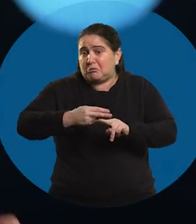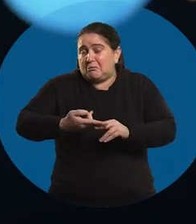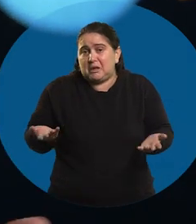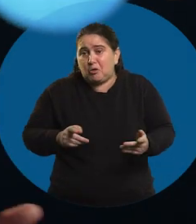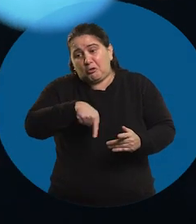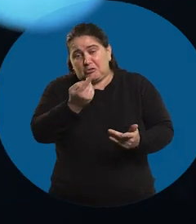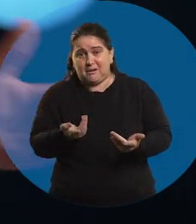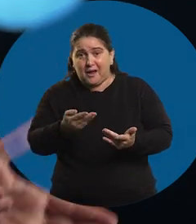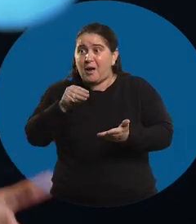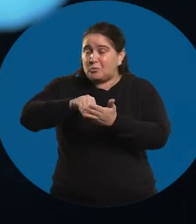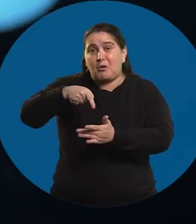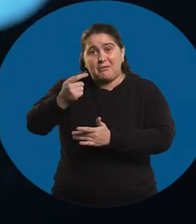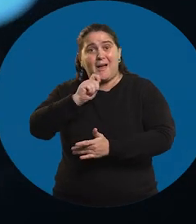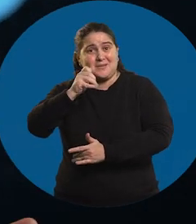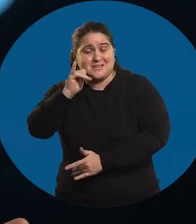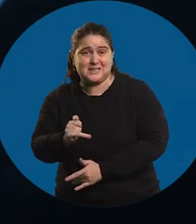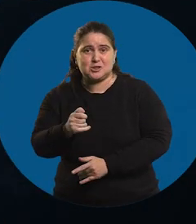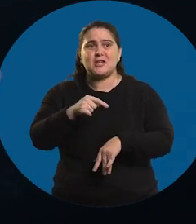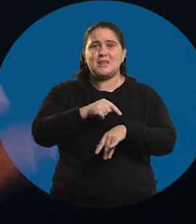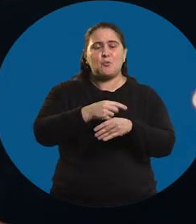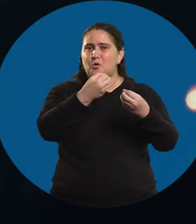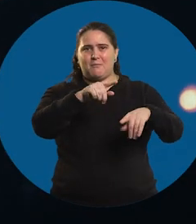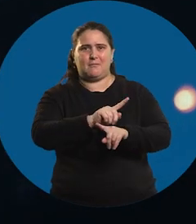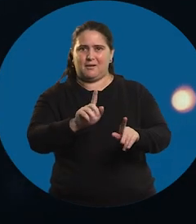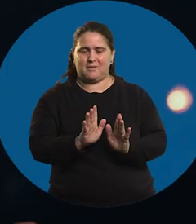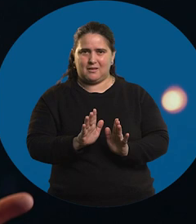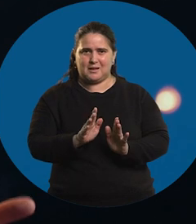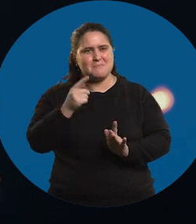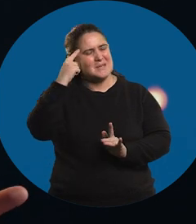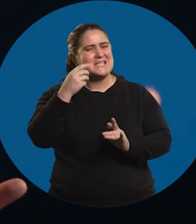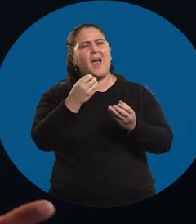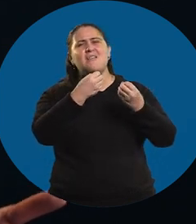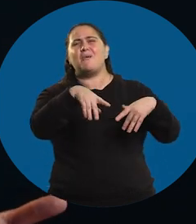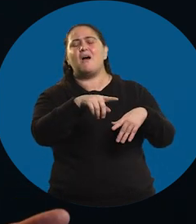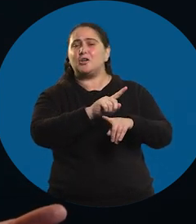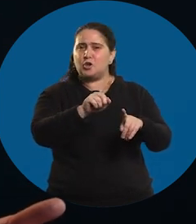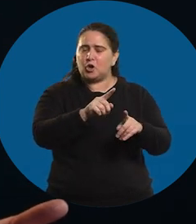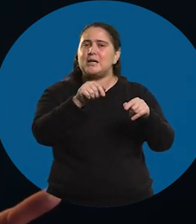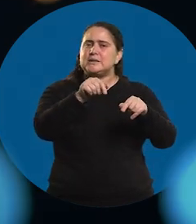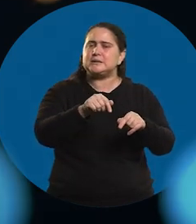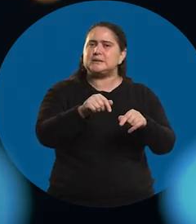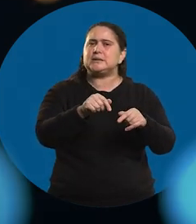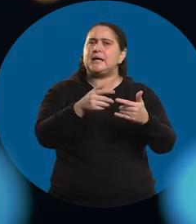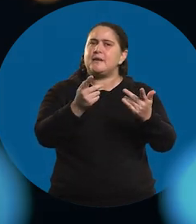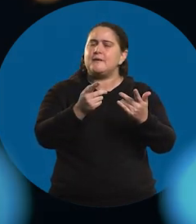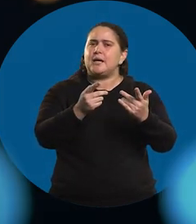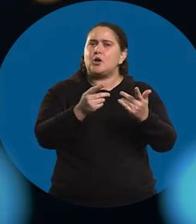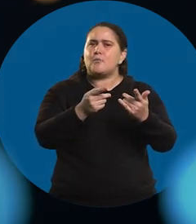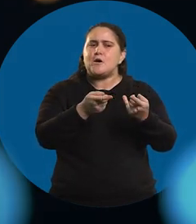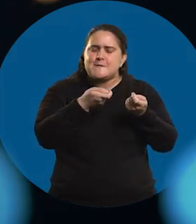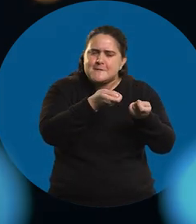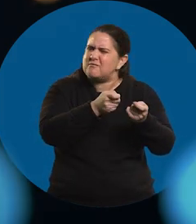Hacés de vuelta. Hacés otra cosa que te guste. Ese tiempo que vos perdés no es tiempo al tiempo. Es como que hay que